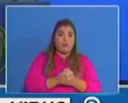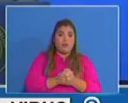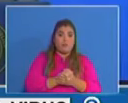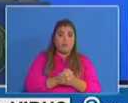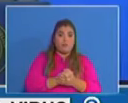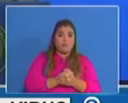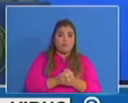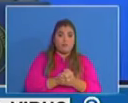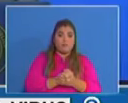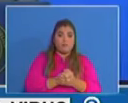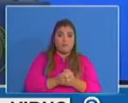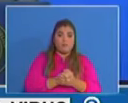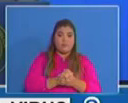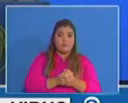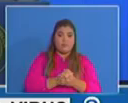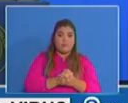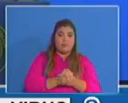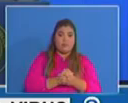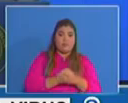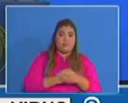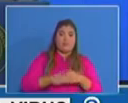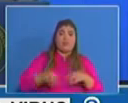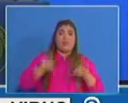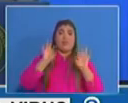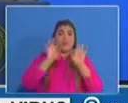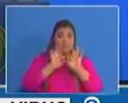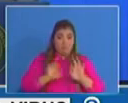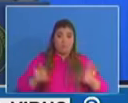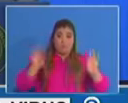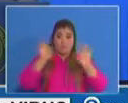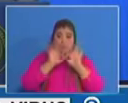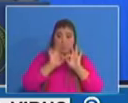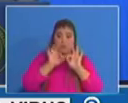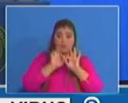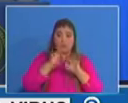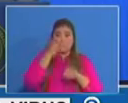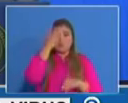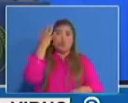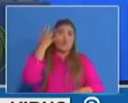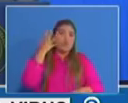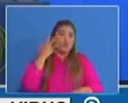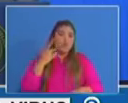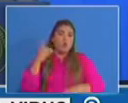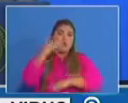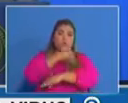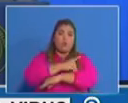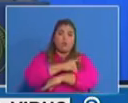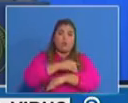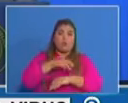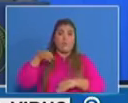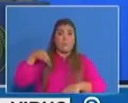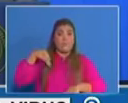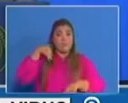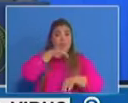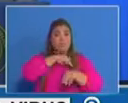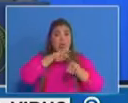es un punto que es muy importante y tiene que ver porque diariamente nosotros reportamos el número de casos acumulados que